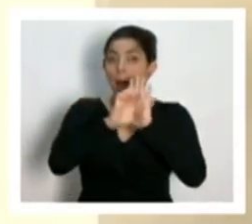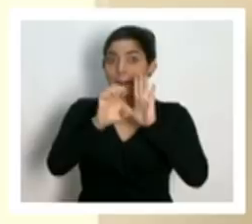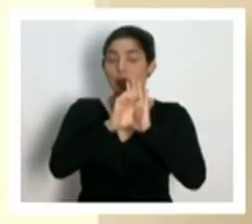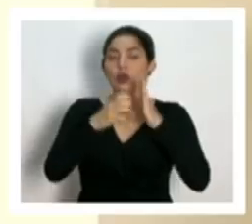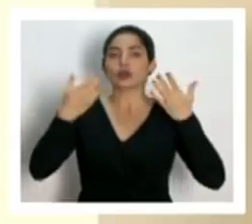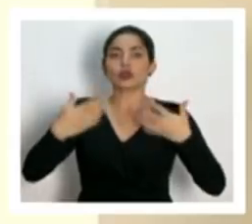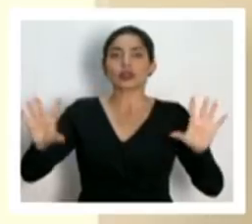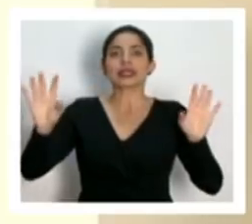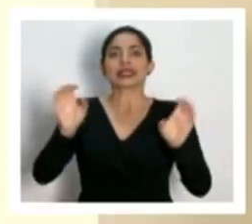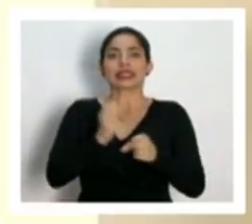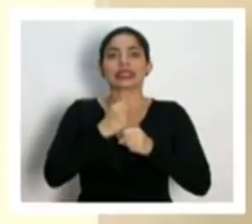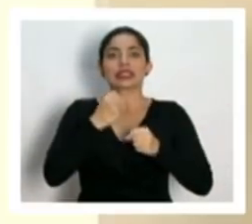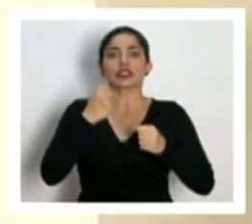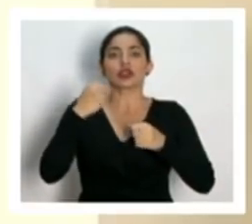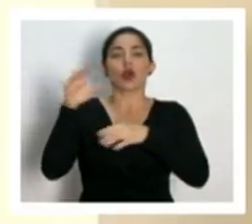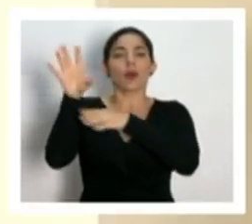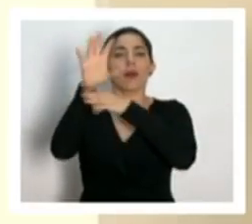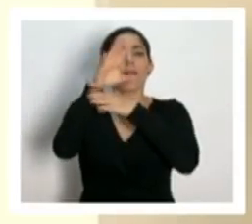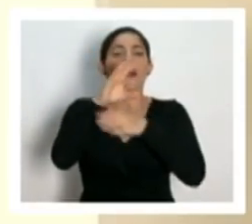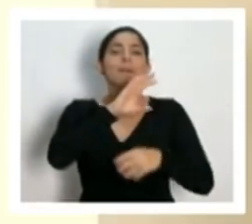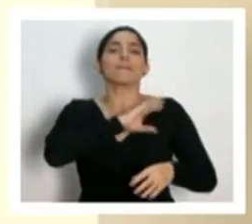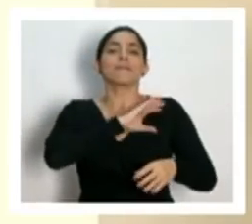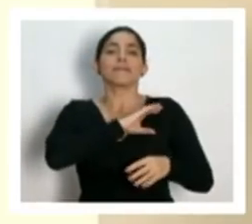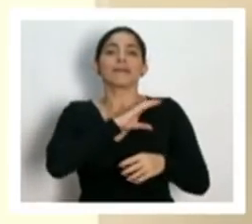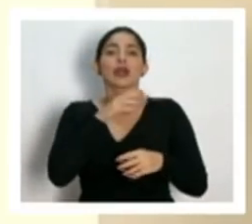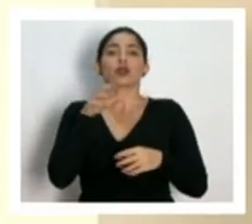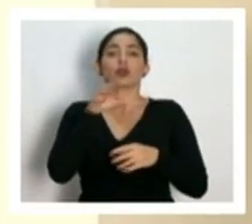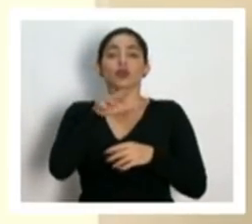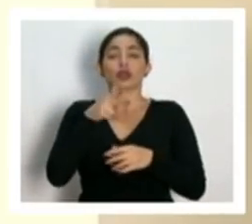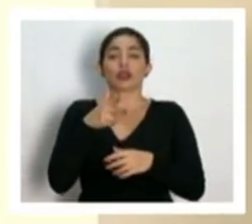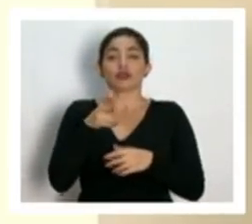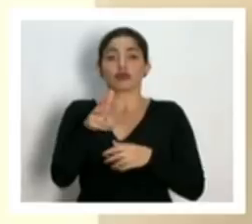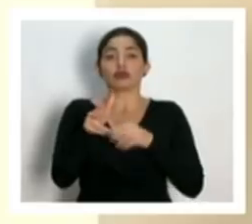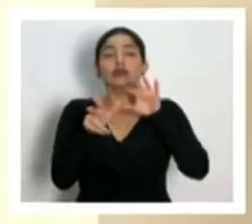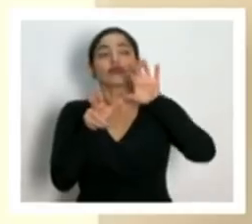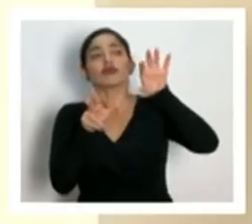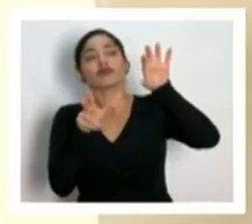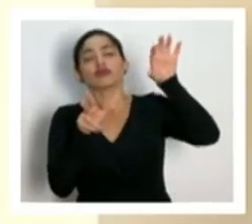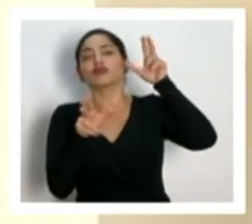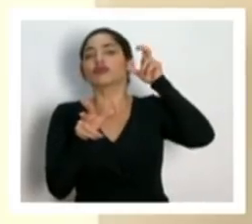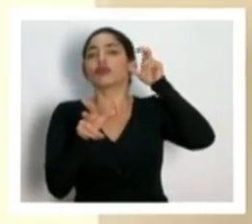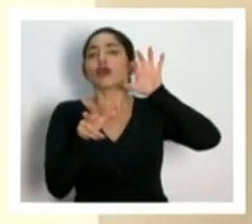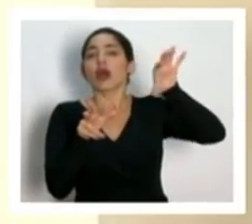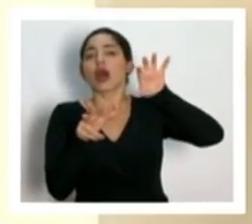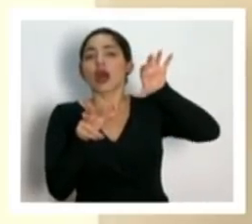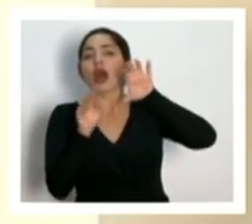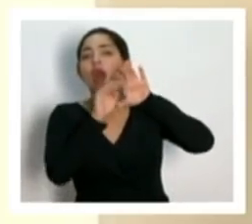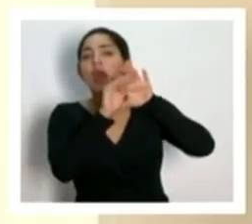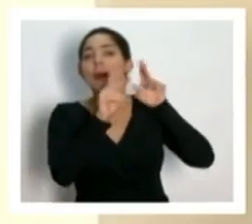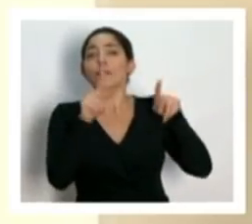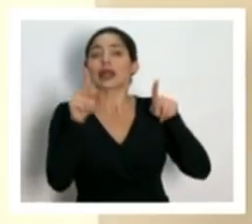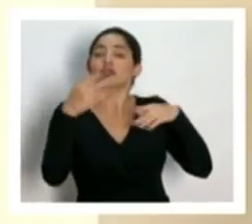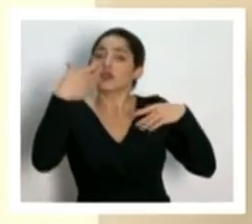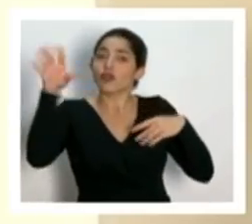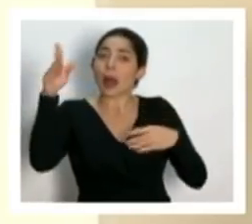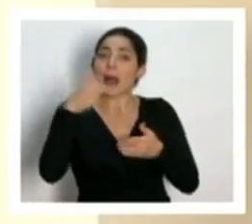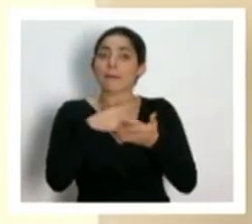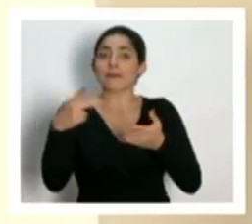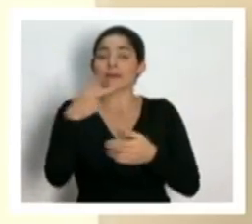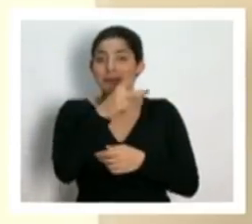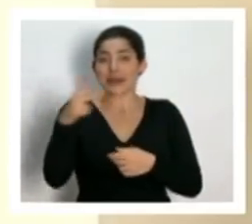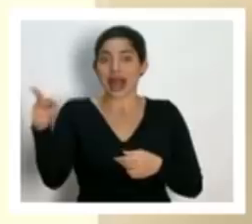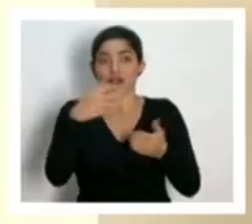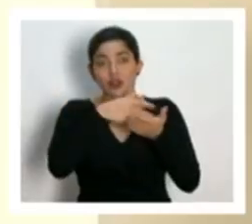hicimos un perifoneo en las patrullas invitando a las personas que se retiraran de las playas y aún así, muy lamentable y muy tristemente,